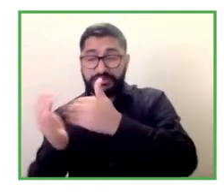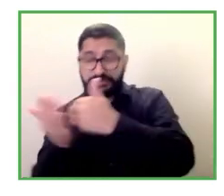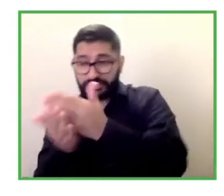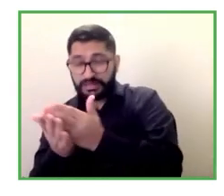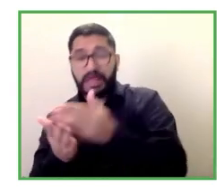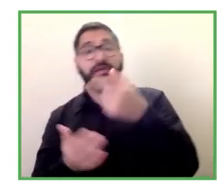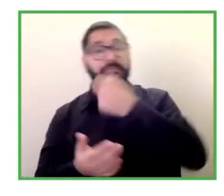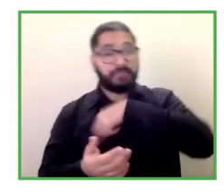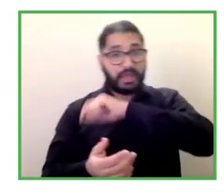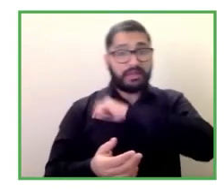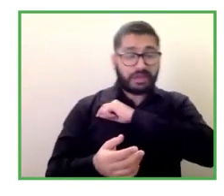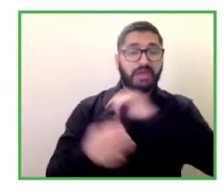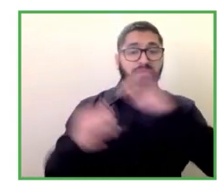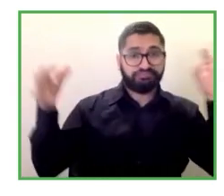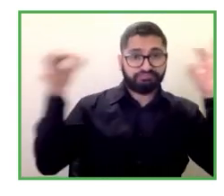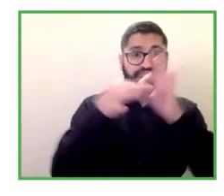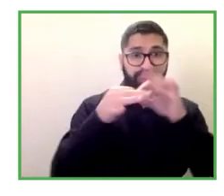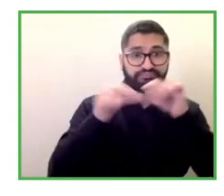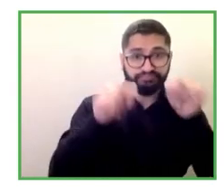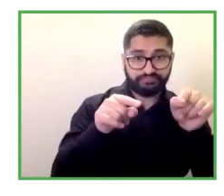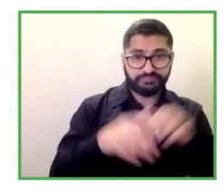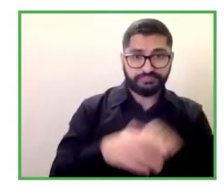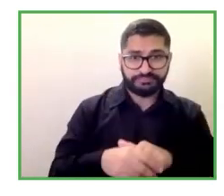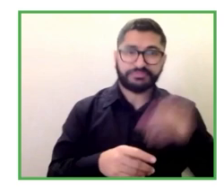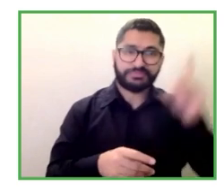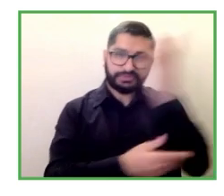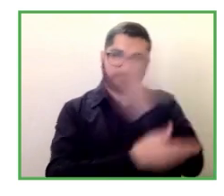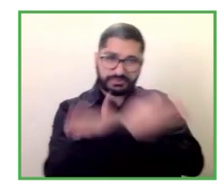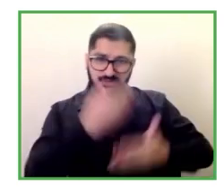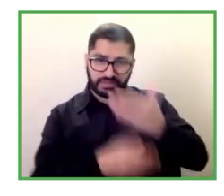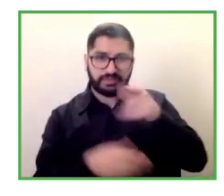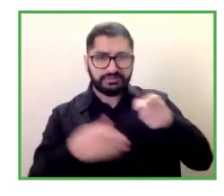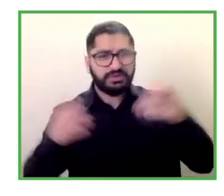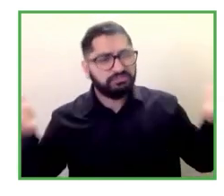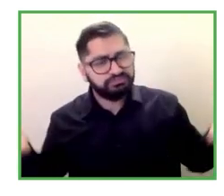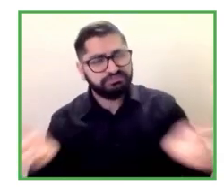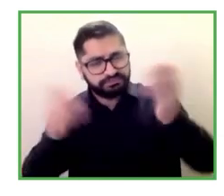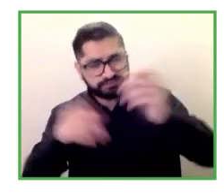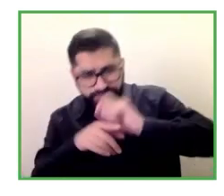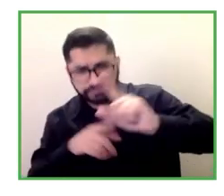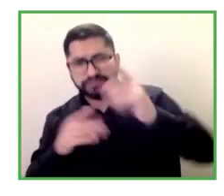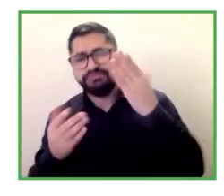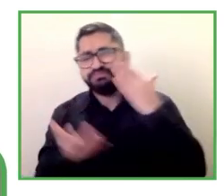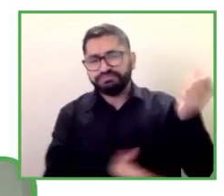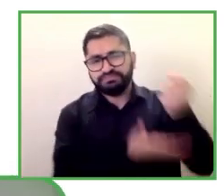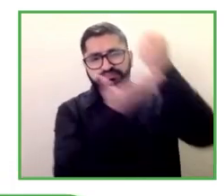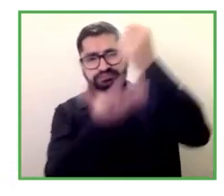la favorecer e impulsar y consolidar la accesibilidad cognitiva